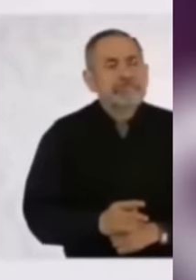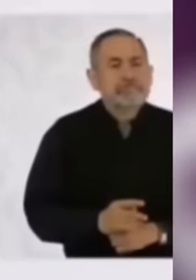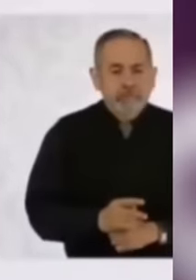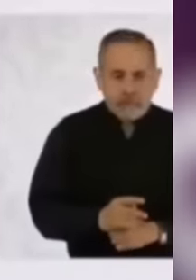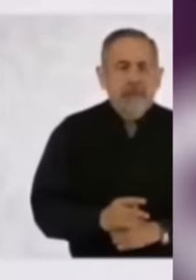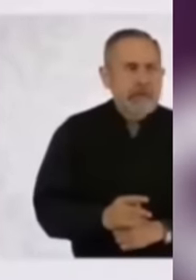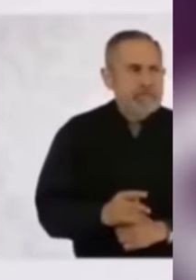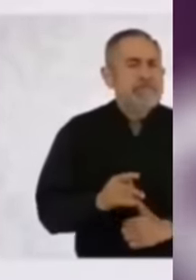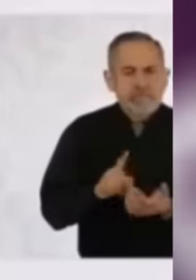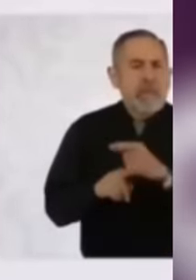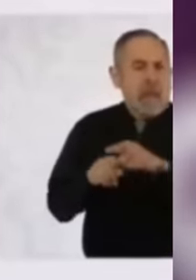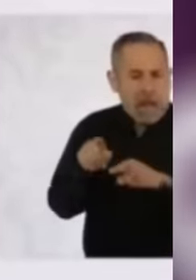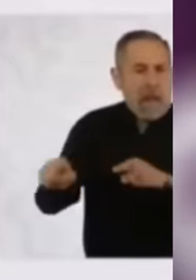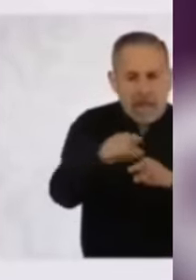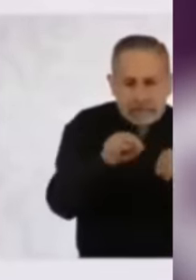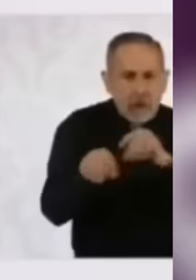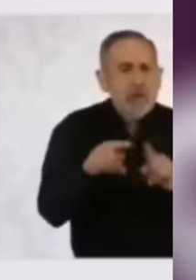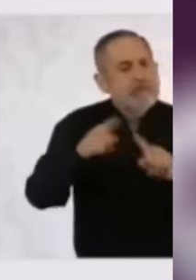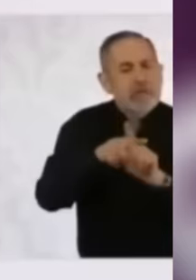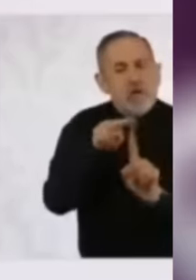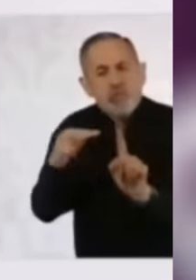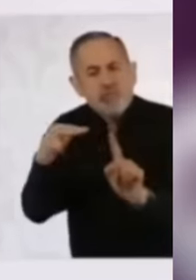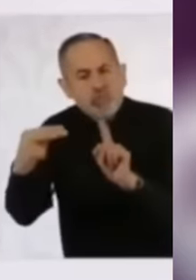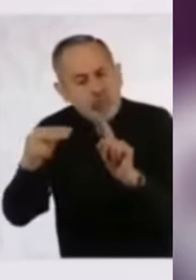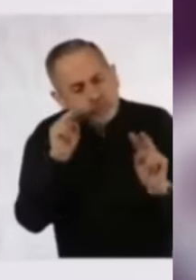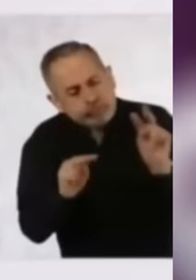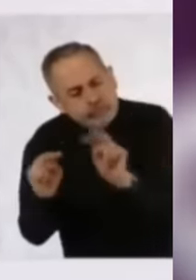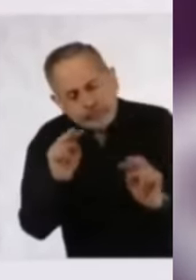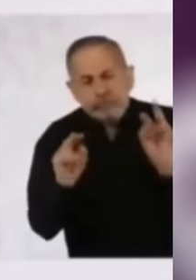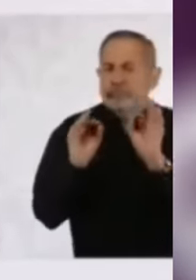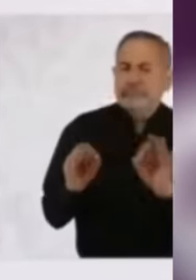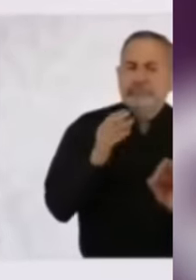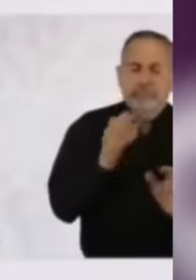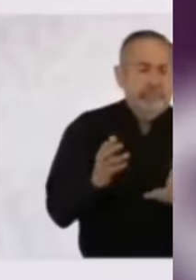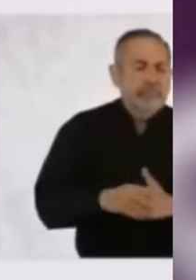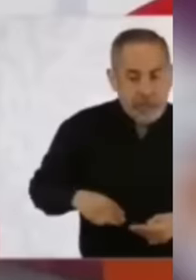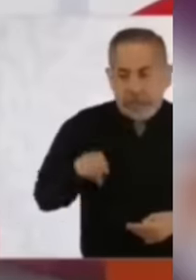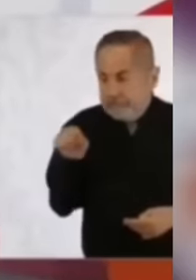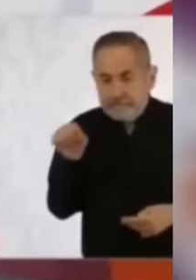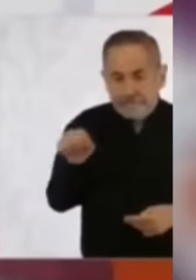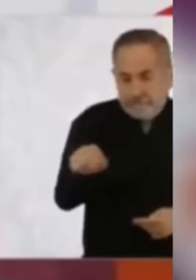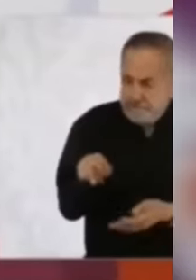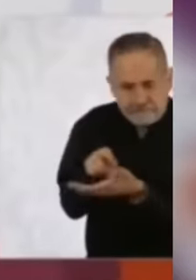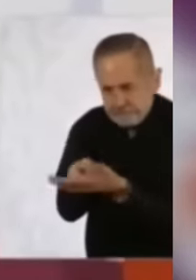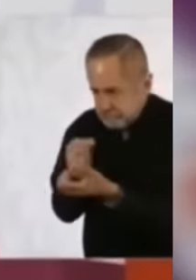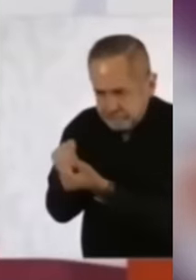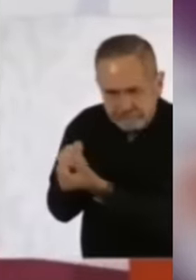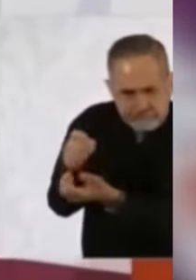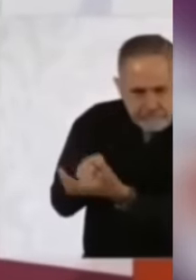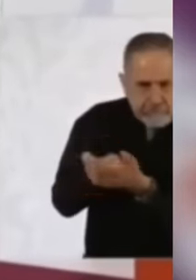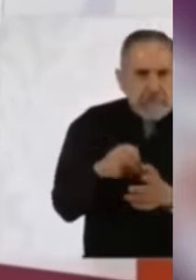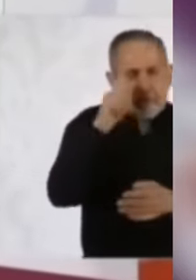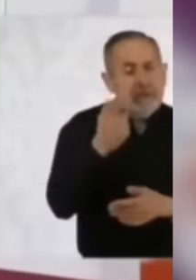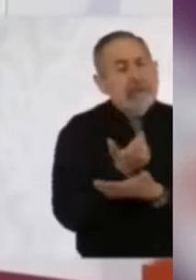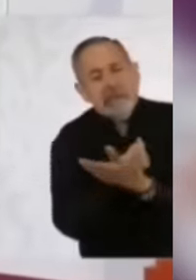preguntas que parecían tener la intención de señalar las deficiencias de la administración mexicana en el manejo de la seguridad